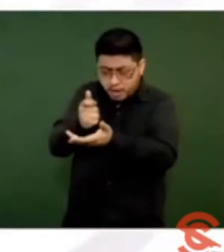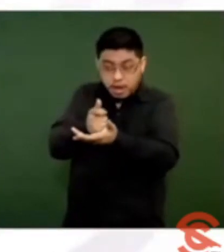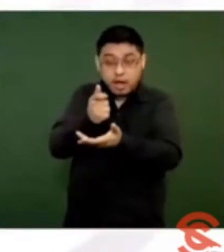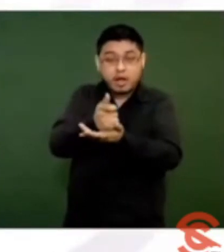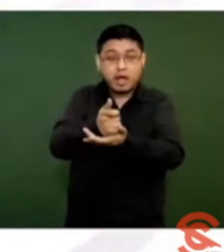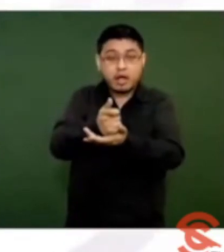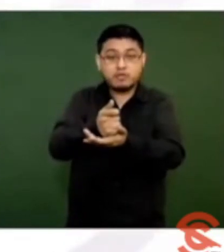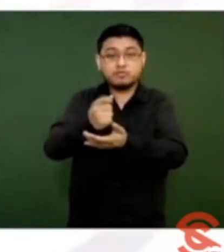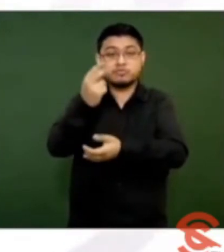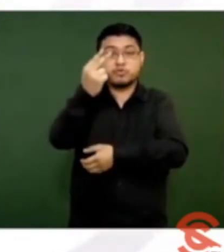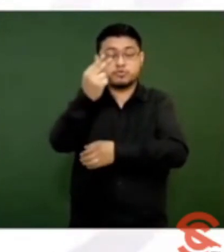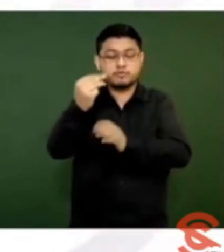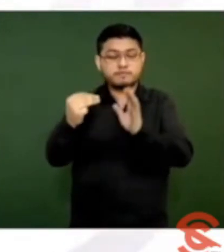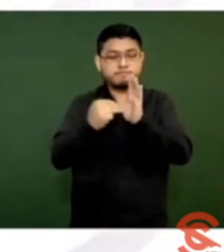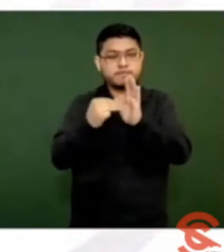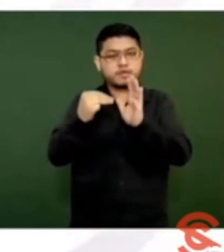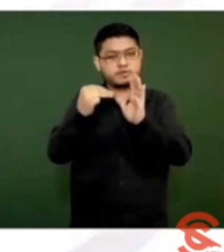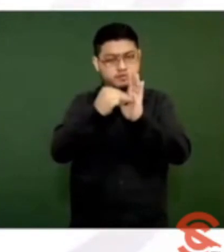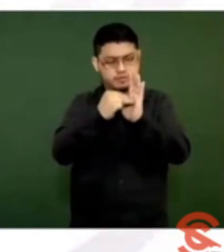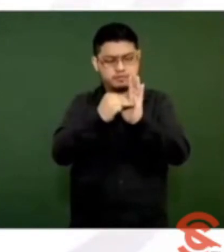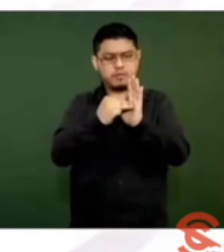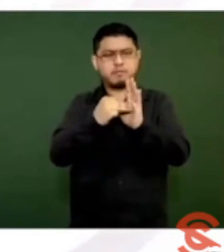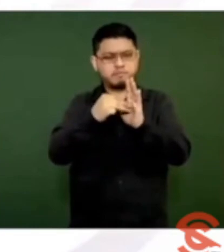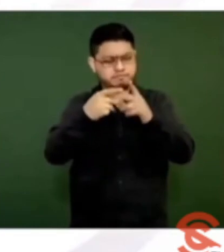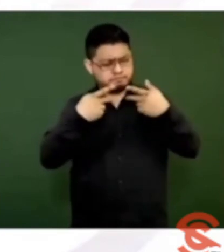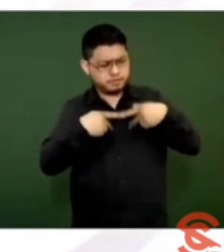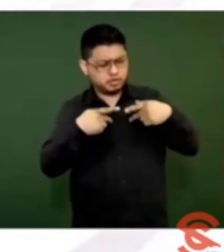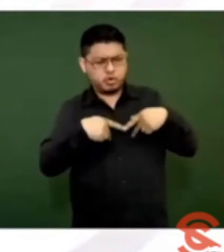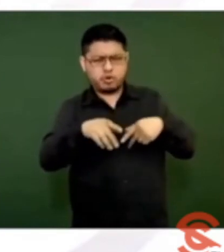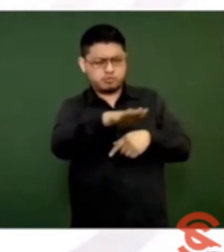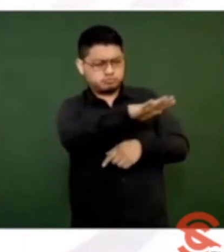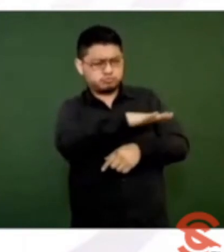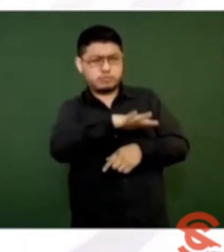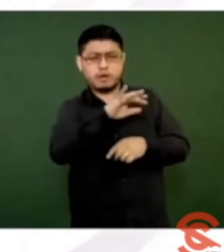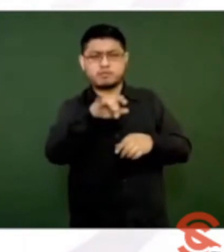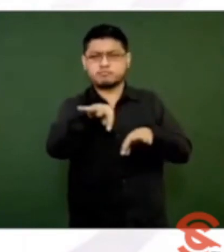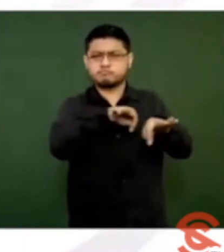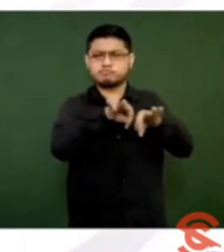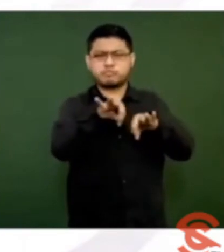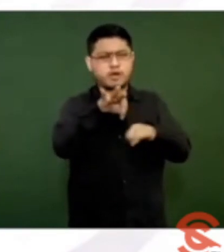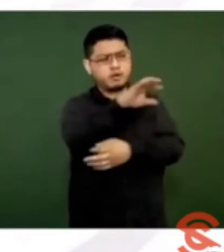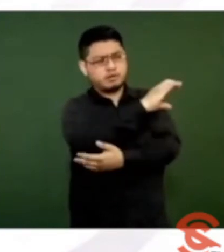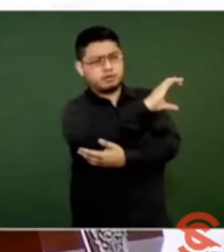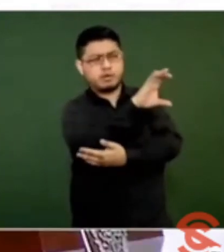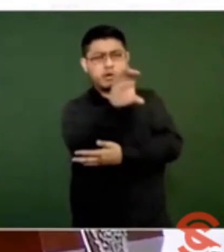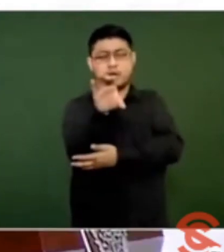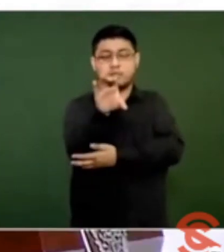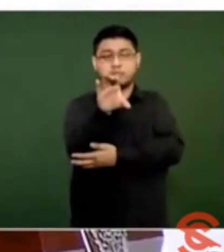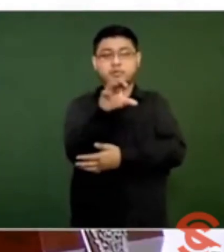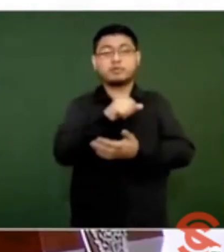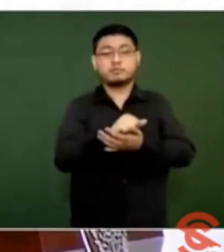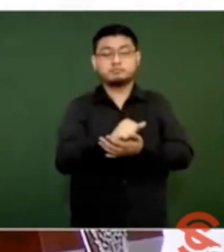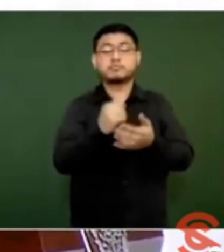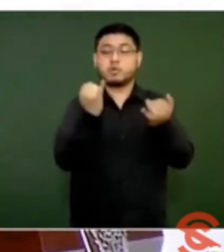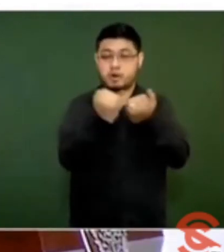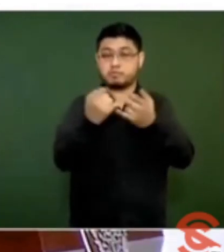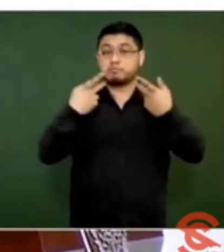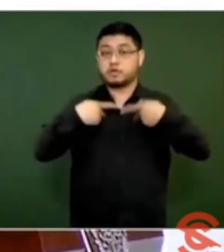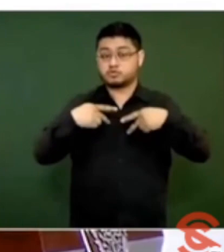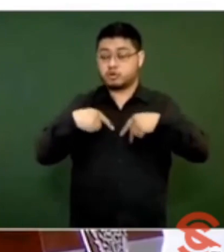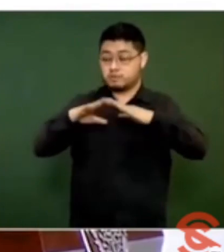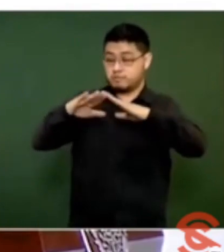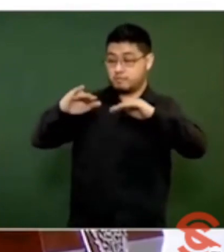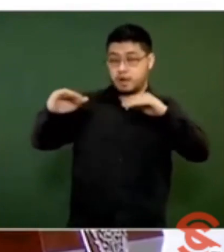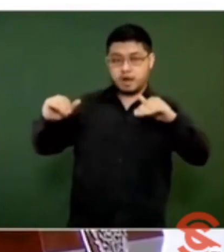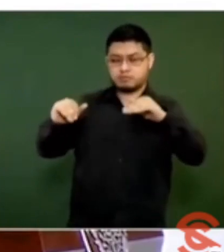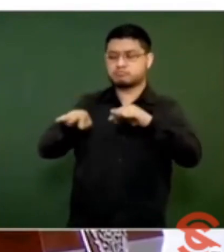millones de pequeños productores agrícolas que a doscientos mil pescadores. Ya